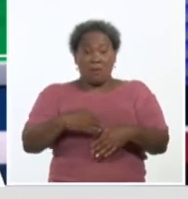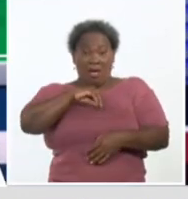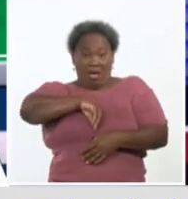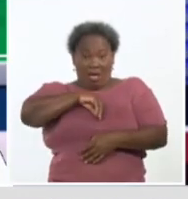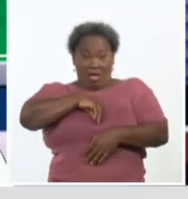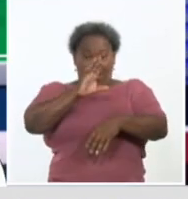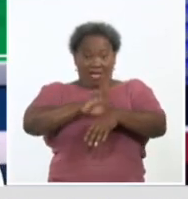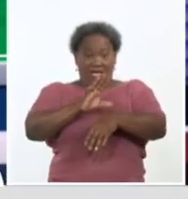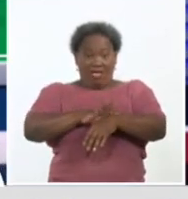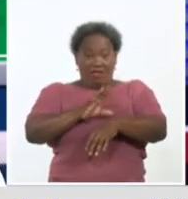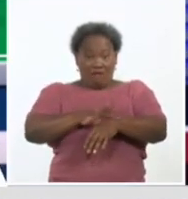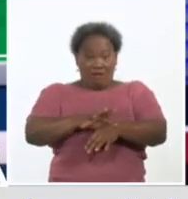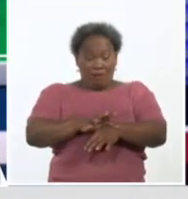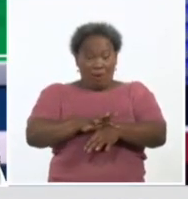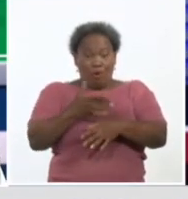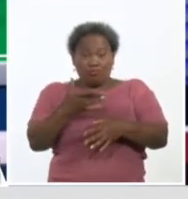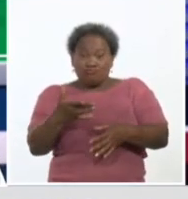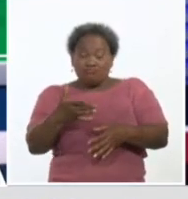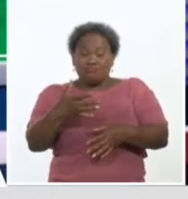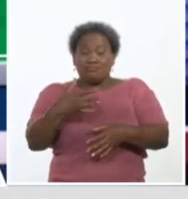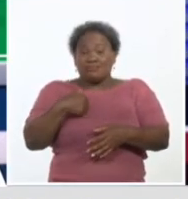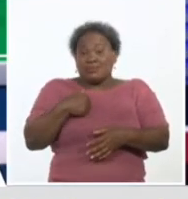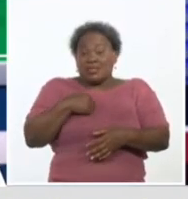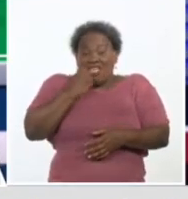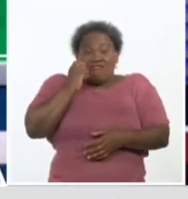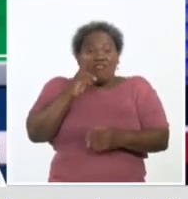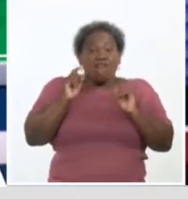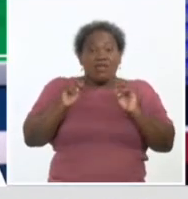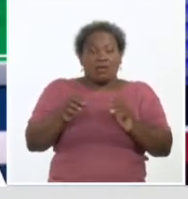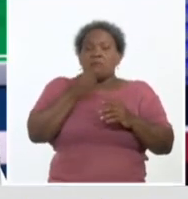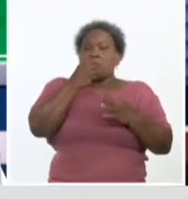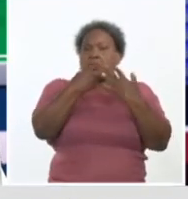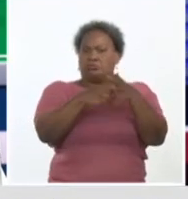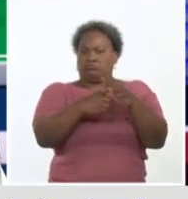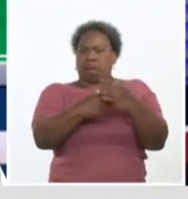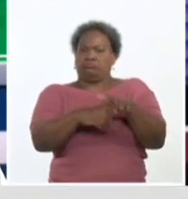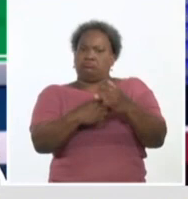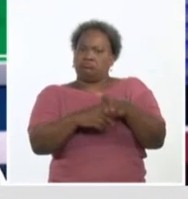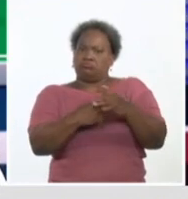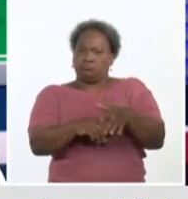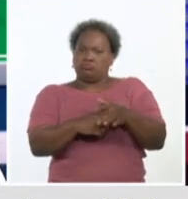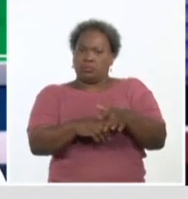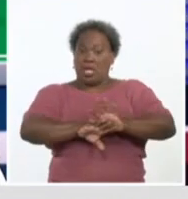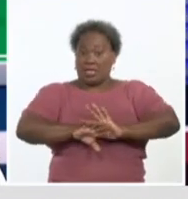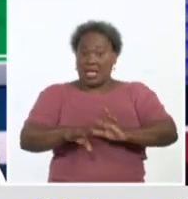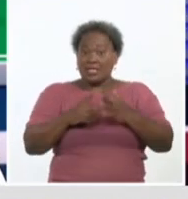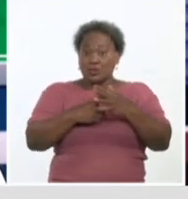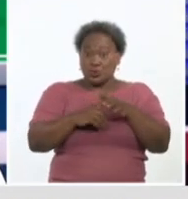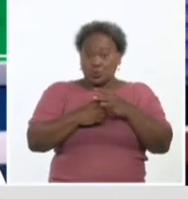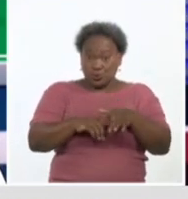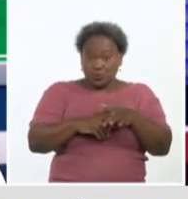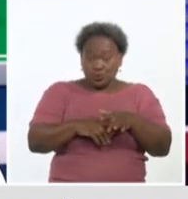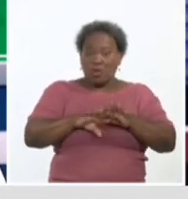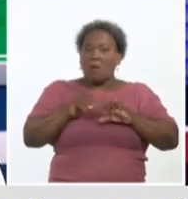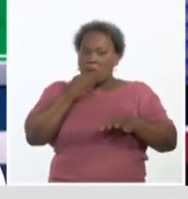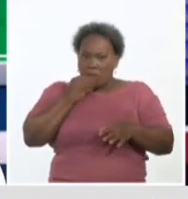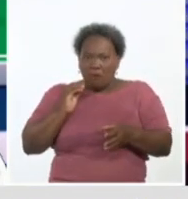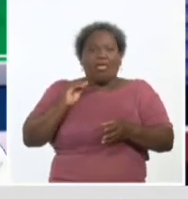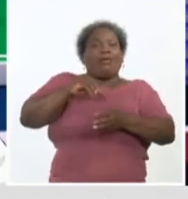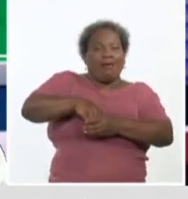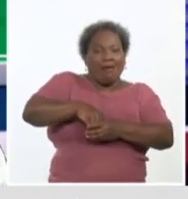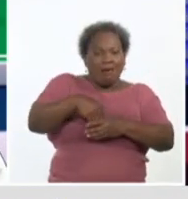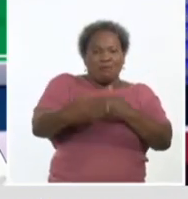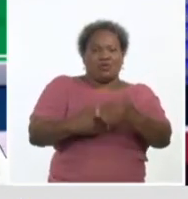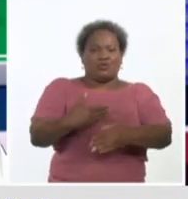porque la enfermedad aguda, pues puede perfectamente solucionarse, cuando se solucione, puede entonces incorporarse al proceso de la vacunación. O